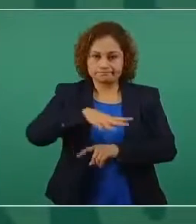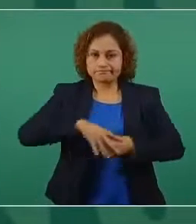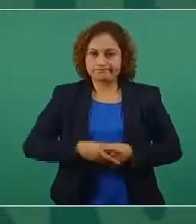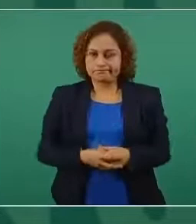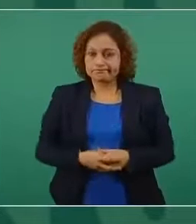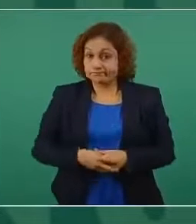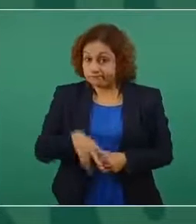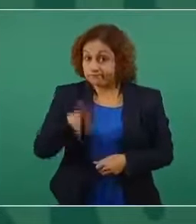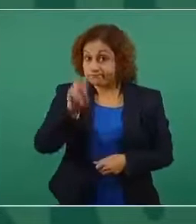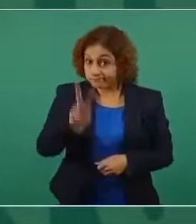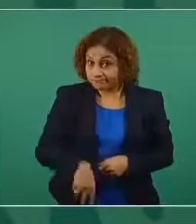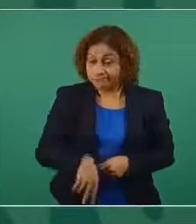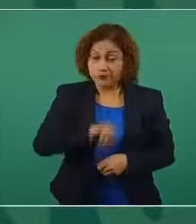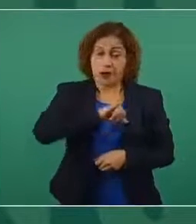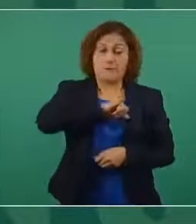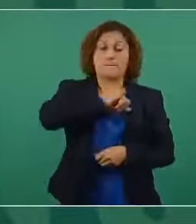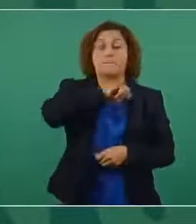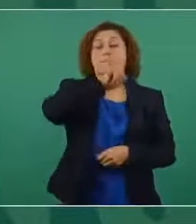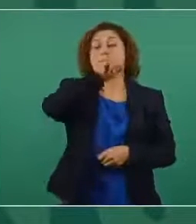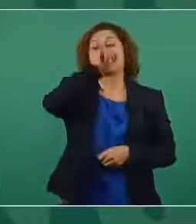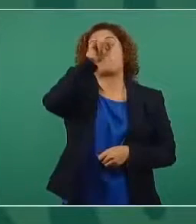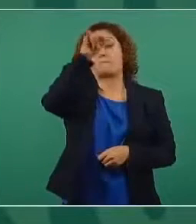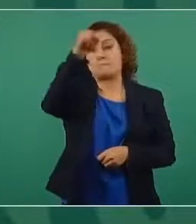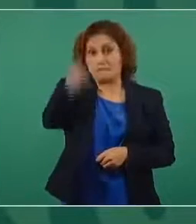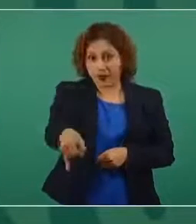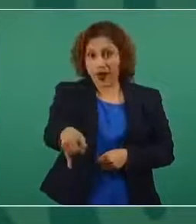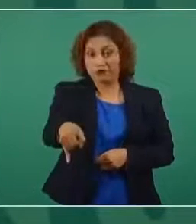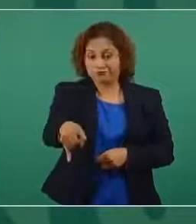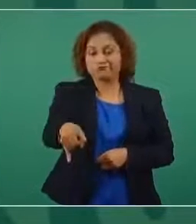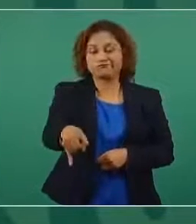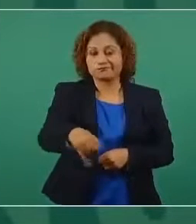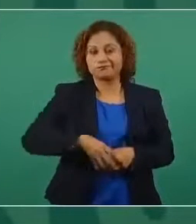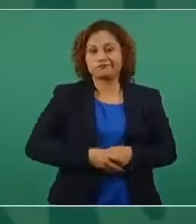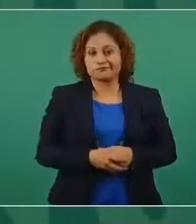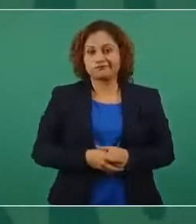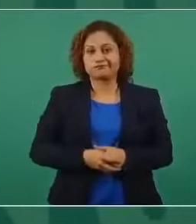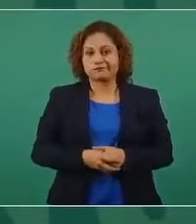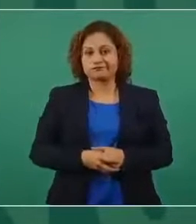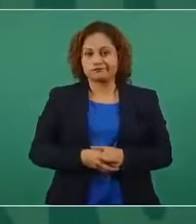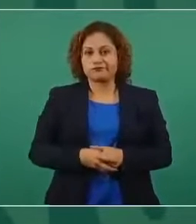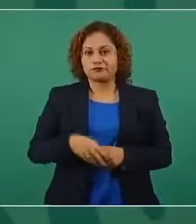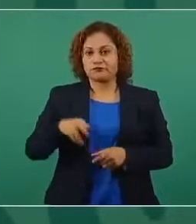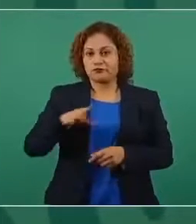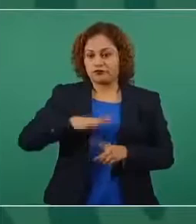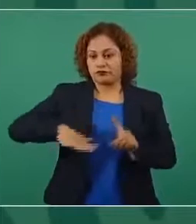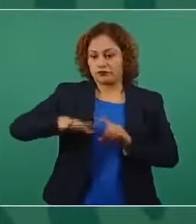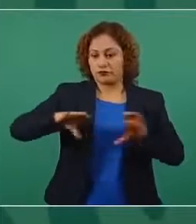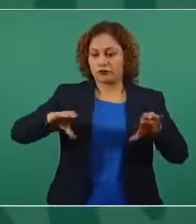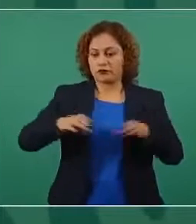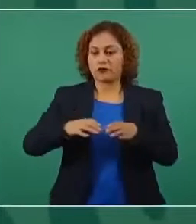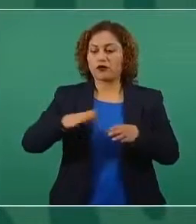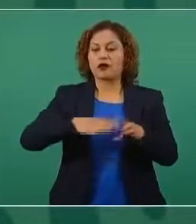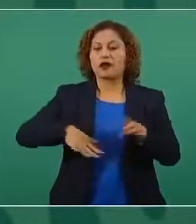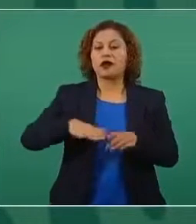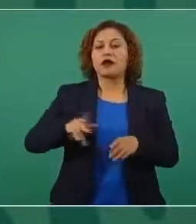está muy apartado Urique este